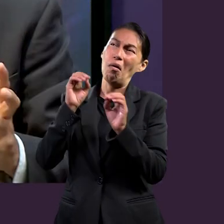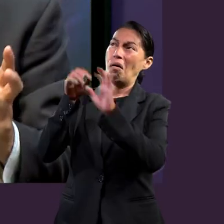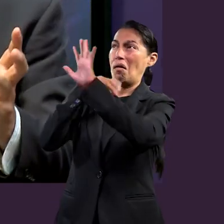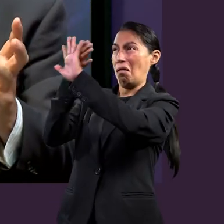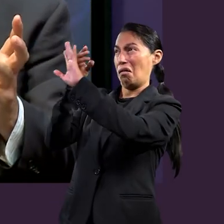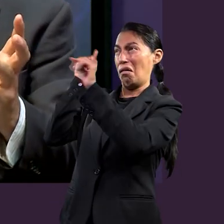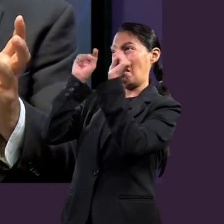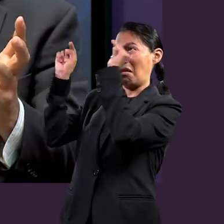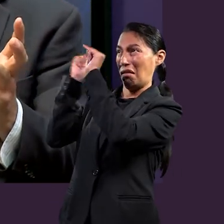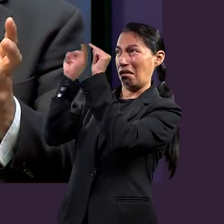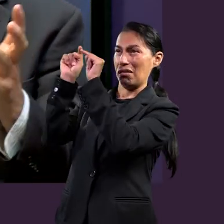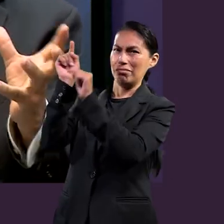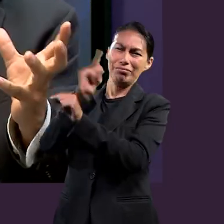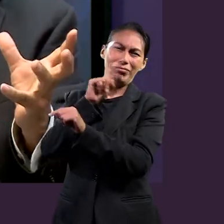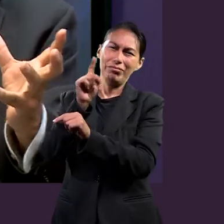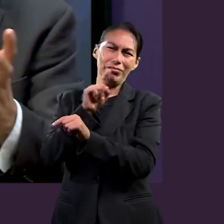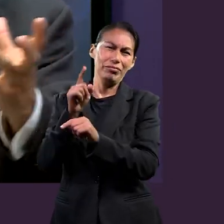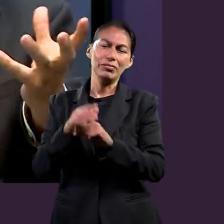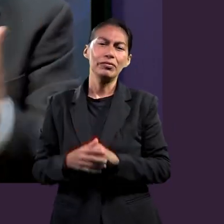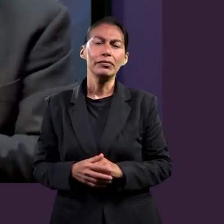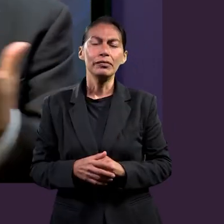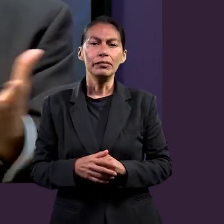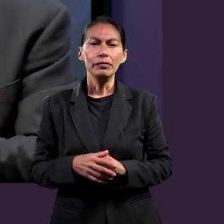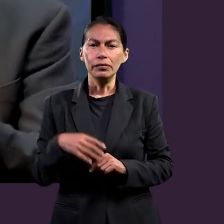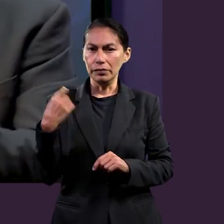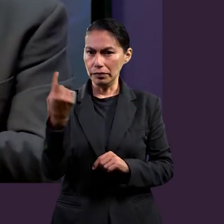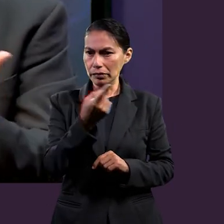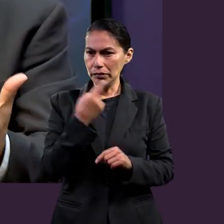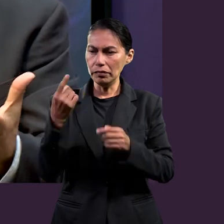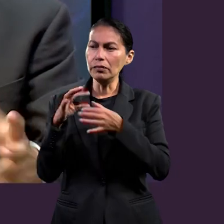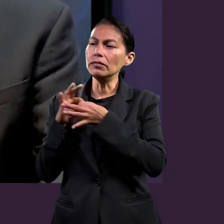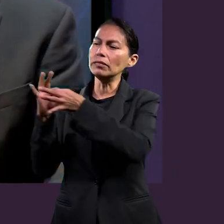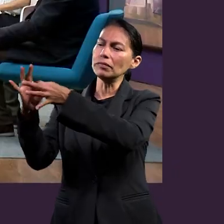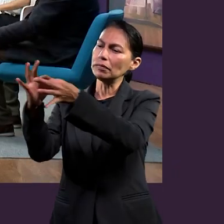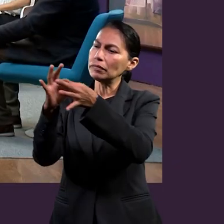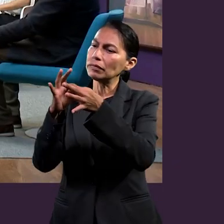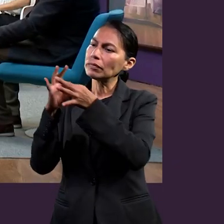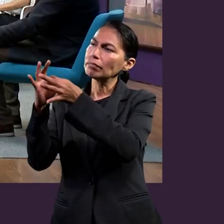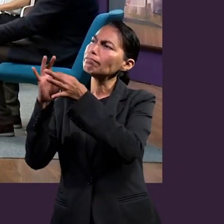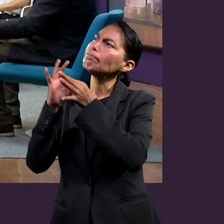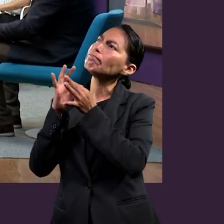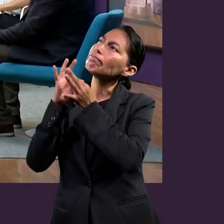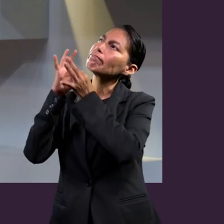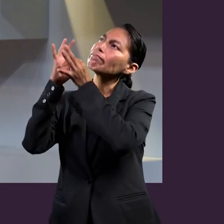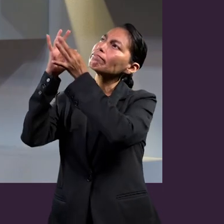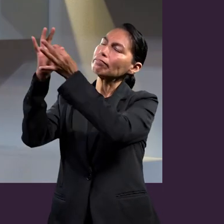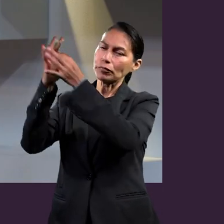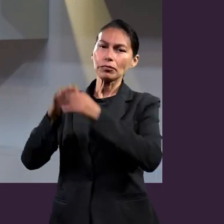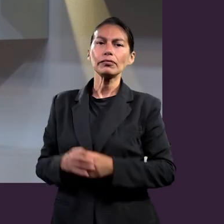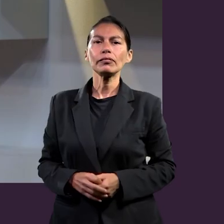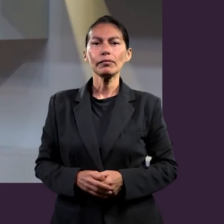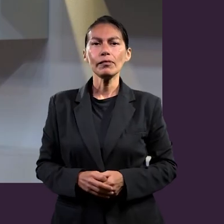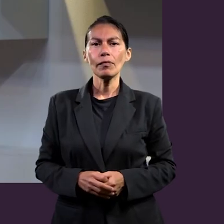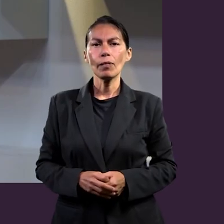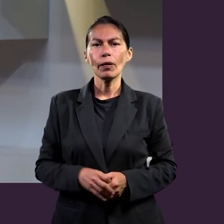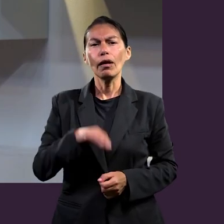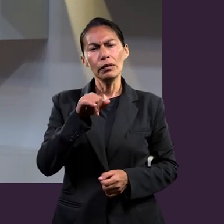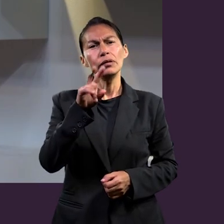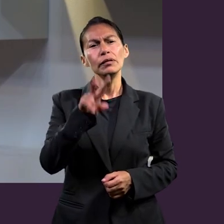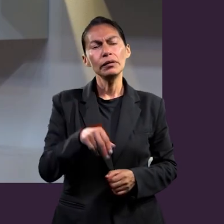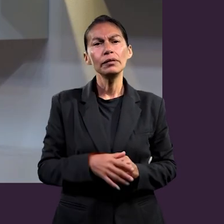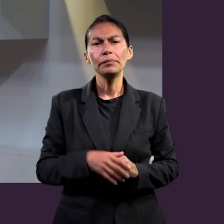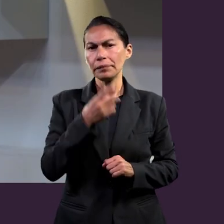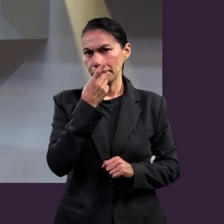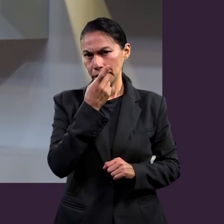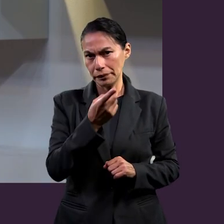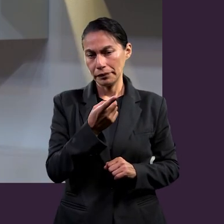algo así. Porque somos una misma, es un mismo vínculo. Ok. Sí, llámame atención este